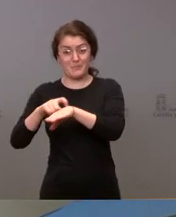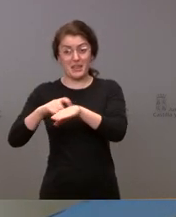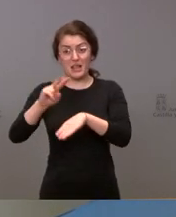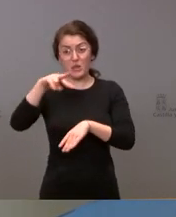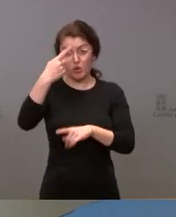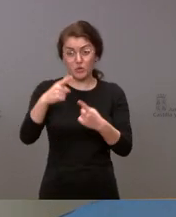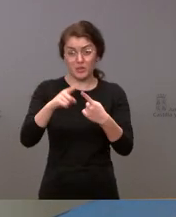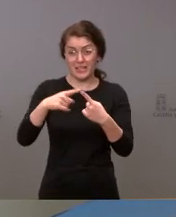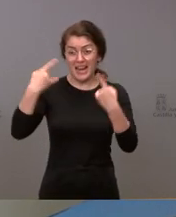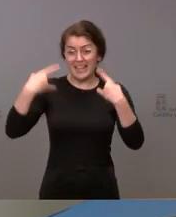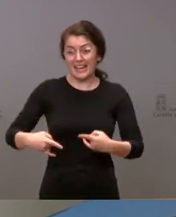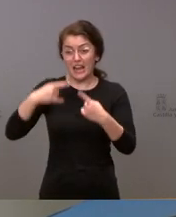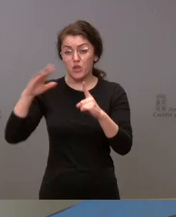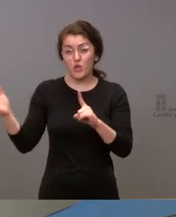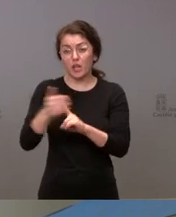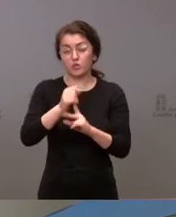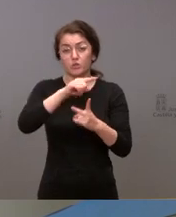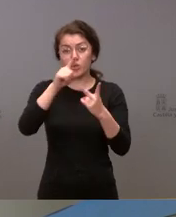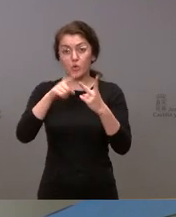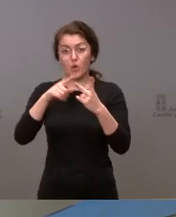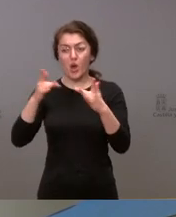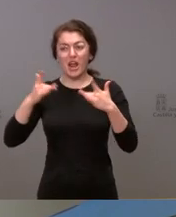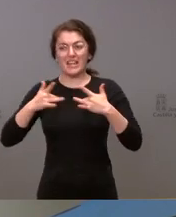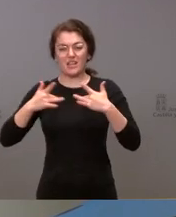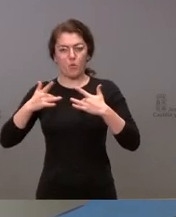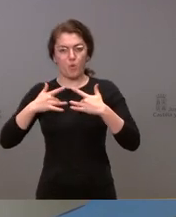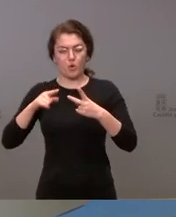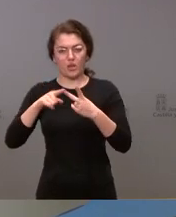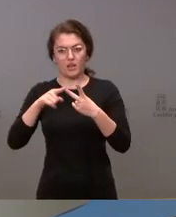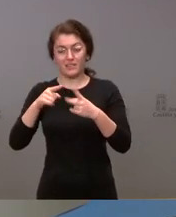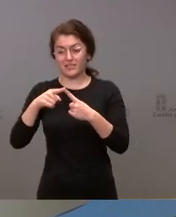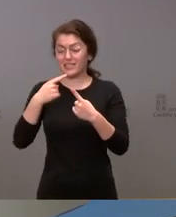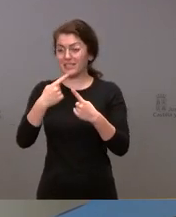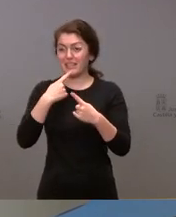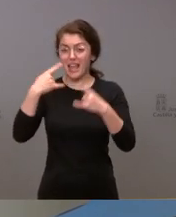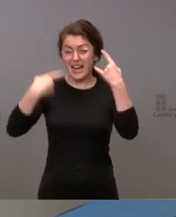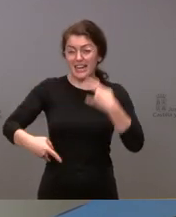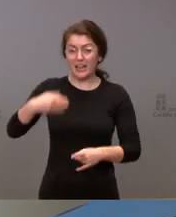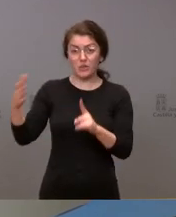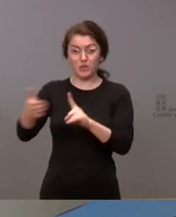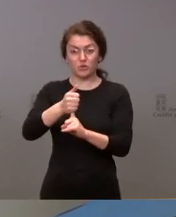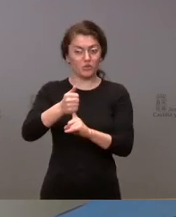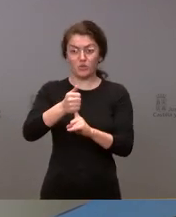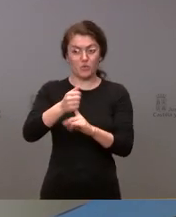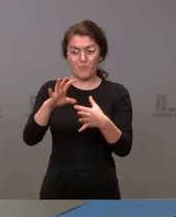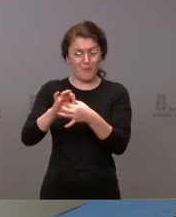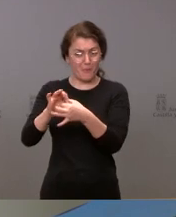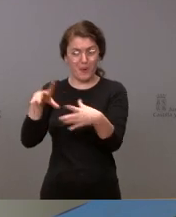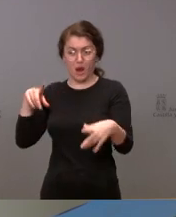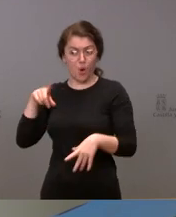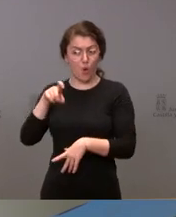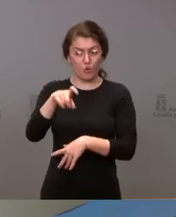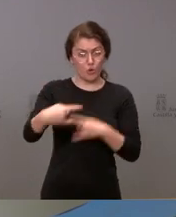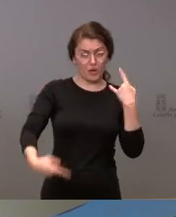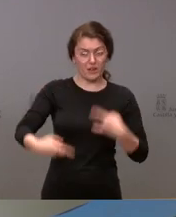es radiodiagnóstico y otra es neumología decirle que radiodiagnóstico no tiene nada que ver con oncología radioterápica